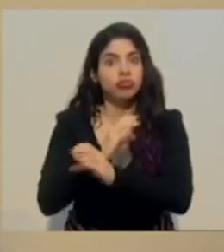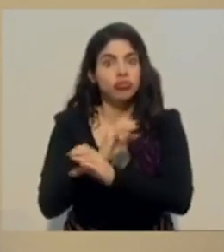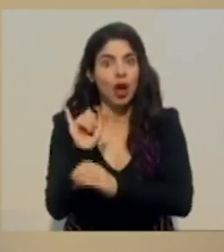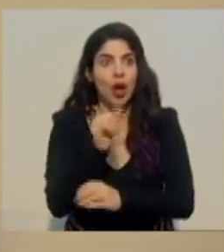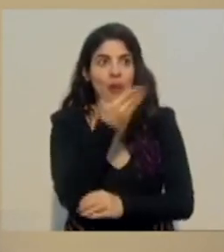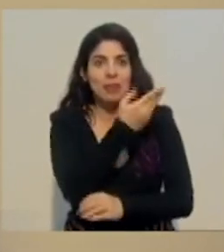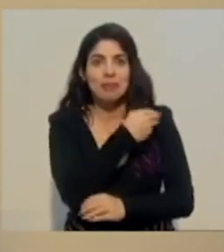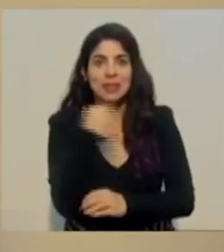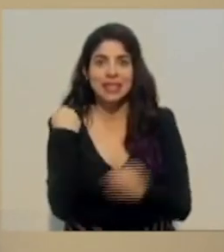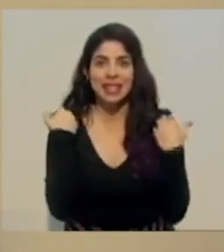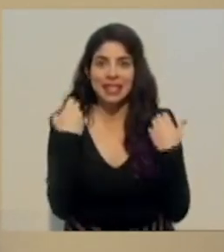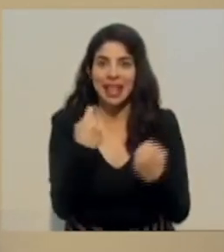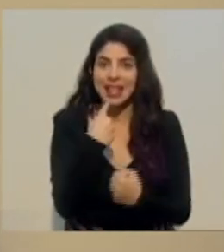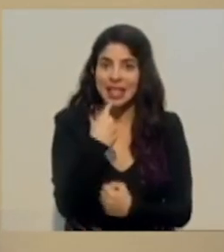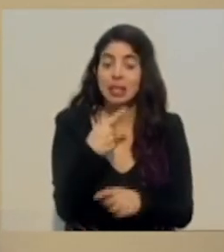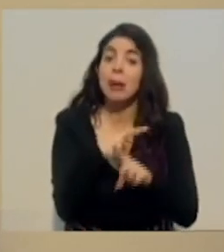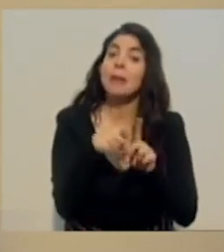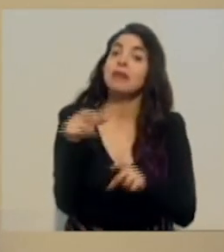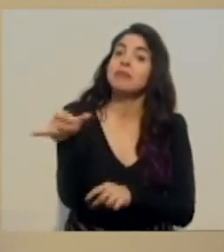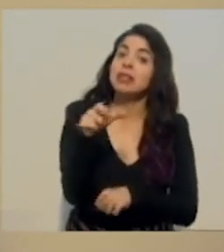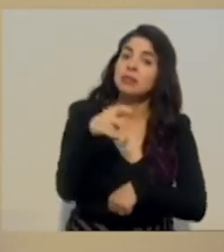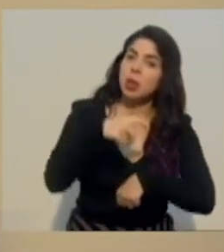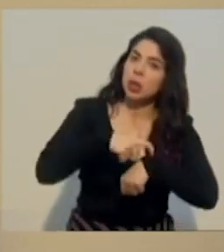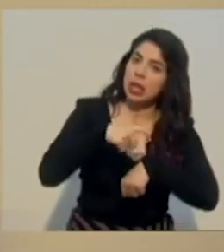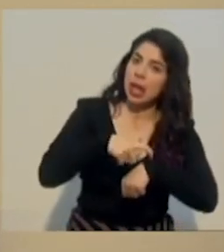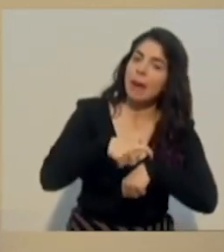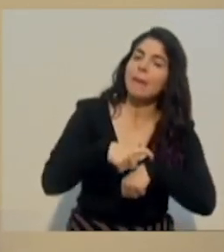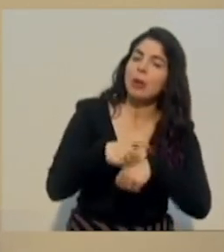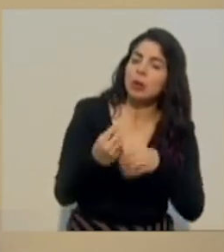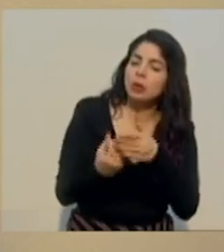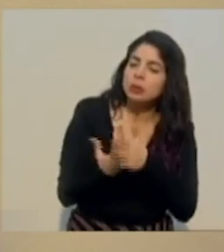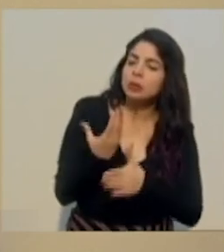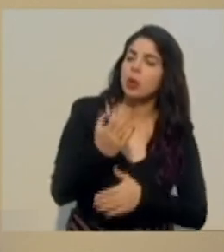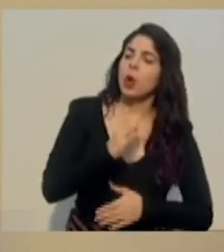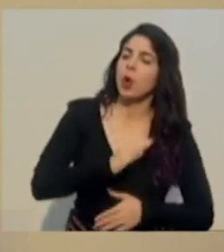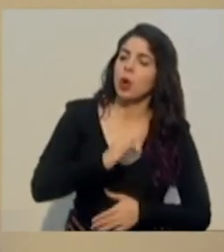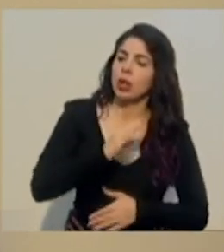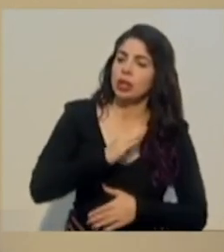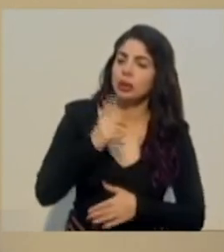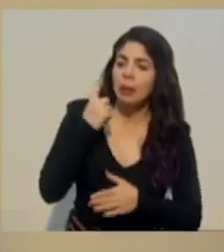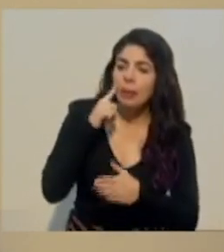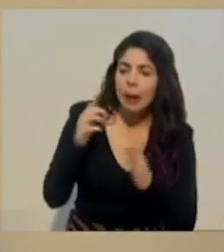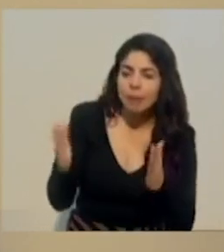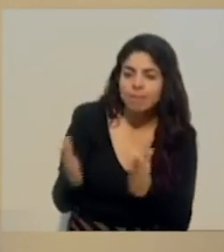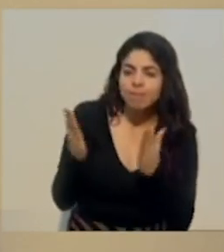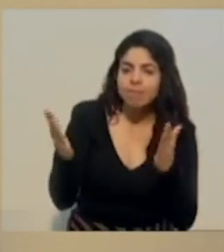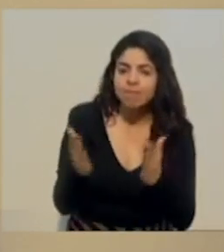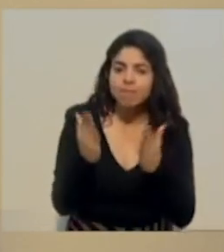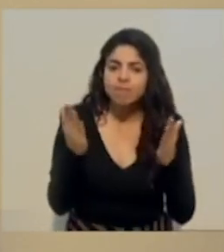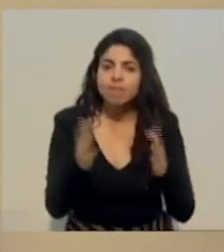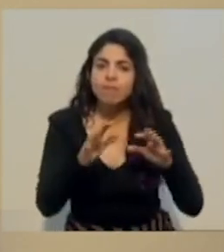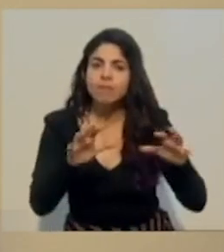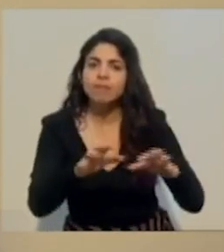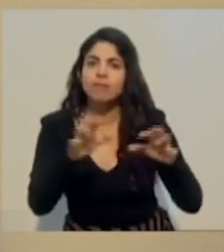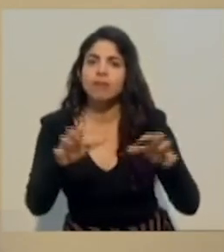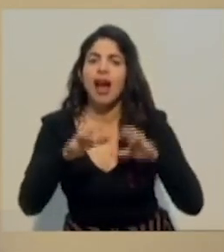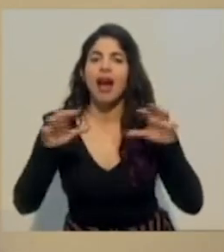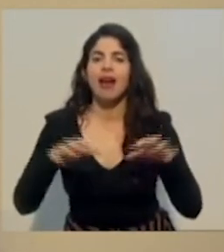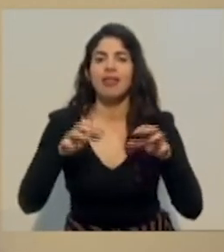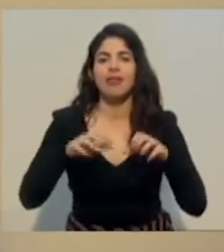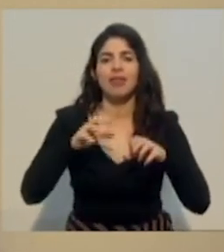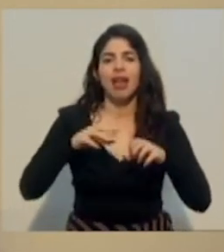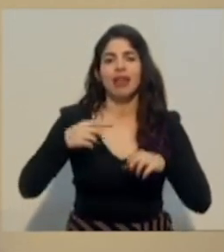Salud, pero al mismo tiempo ir generando condiciones para ir activando las actividades ordinarias o algunas